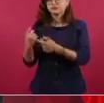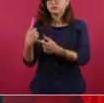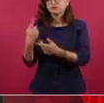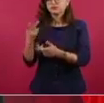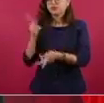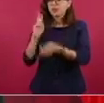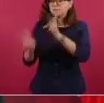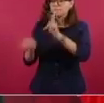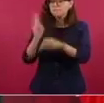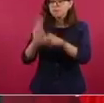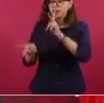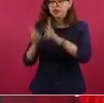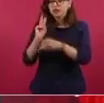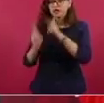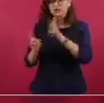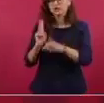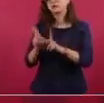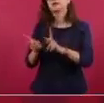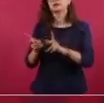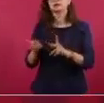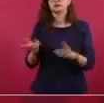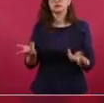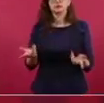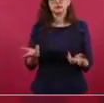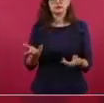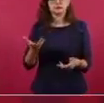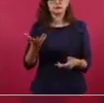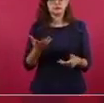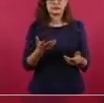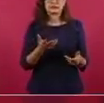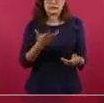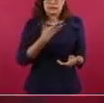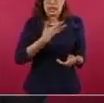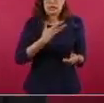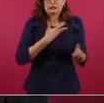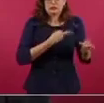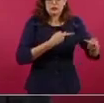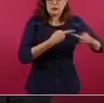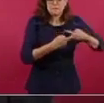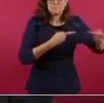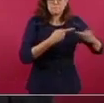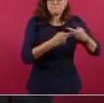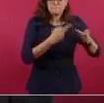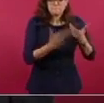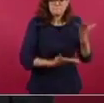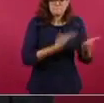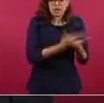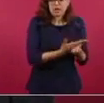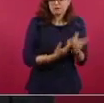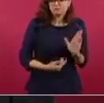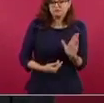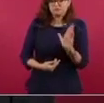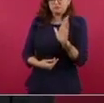Hay un plan de rescate y no se quiere